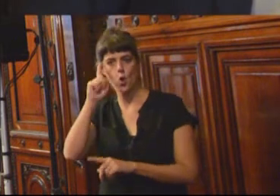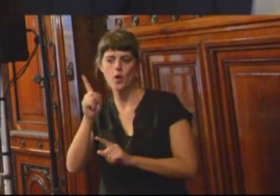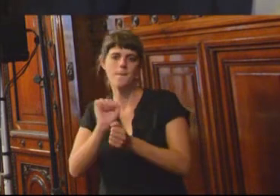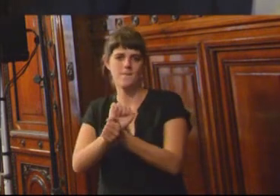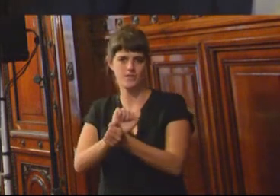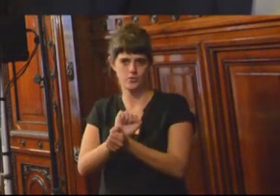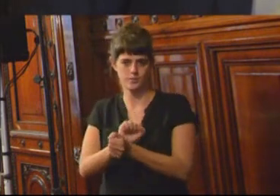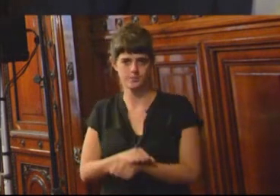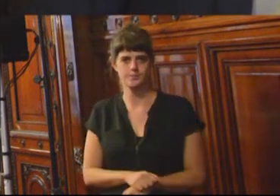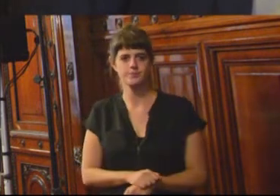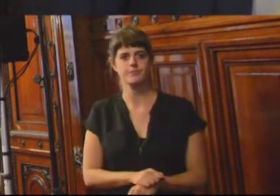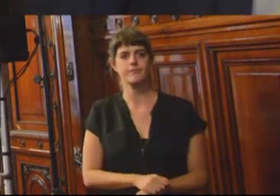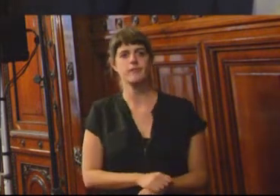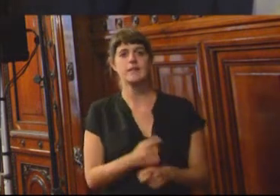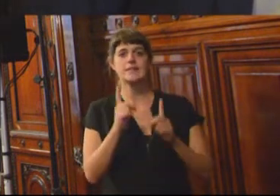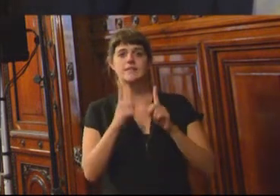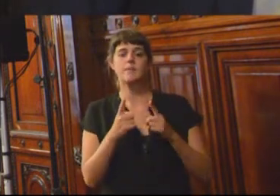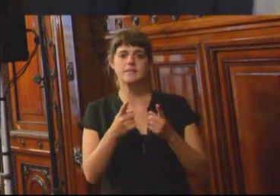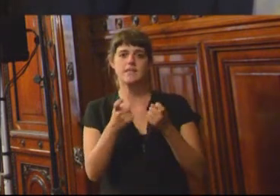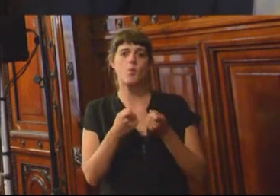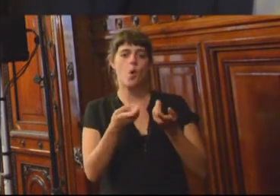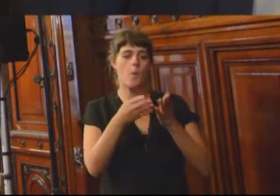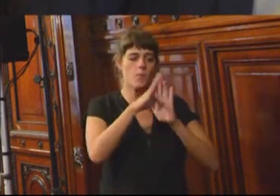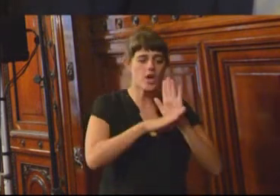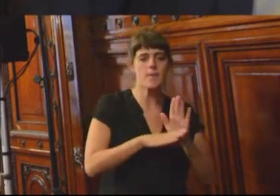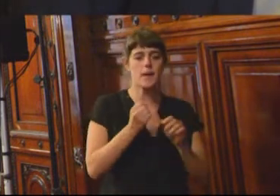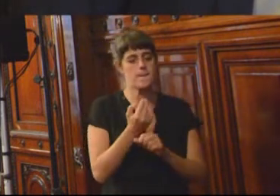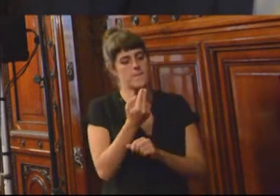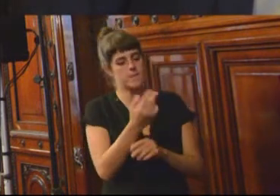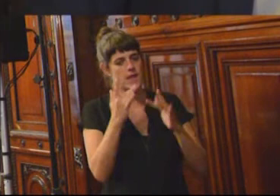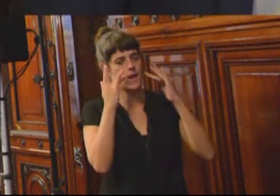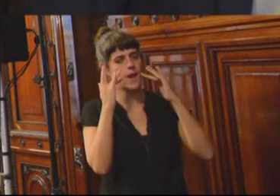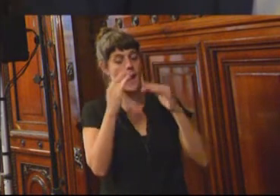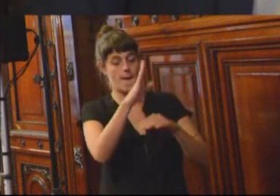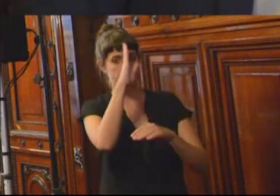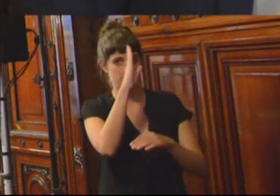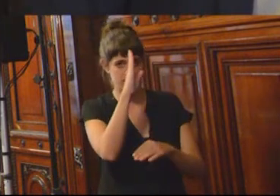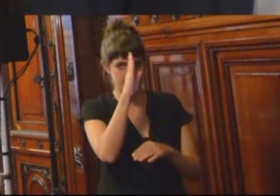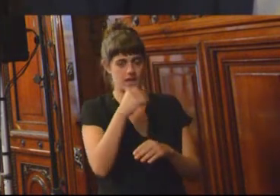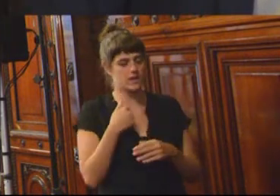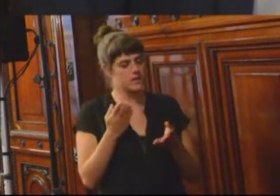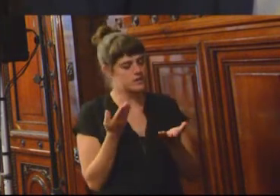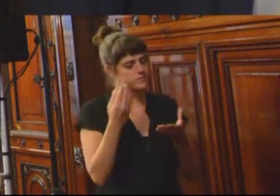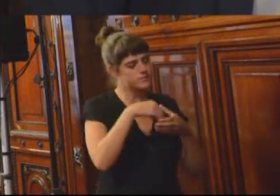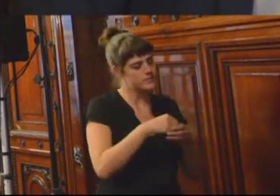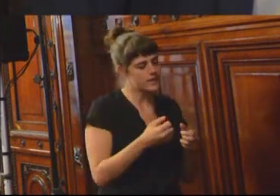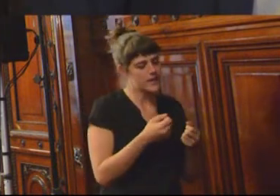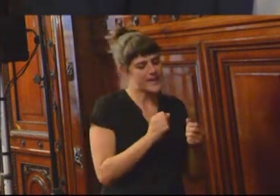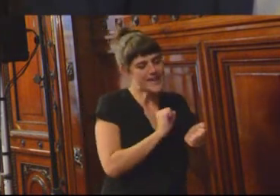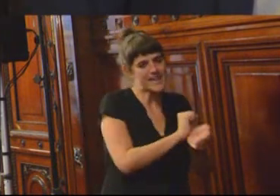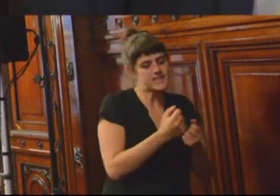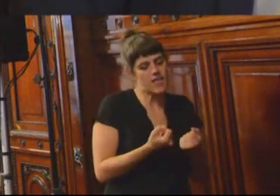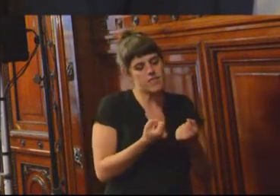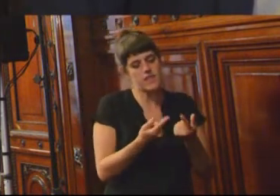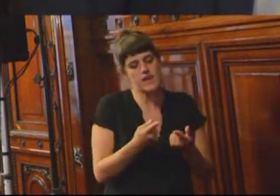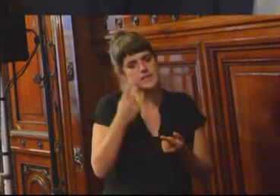También debemos tener programas que permitan aprendizaje y transformar la estadía en las cárceles en un lugar que deje enseñanzas y vivencias que permiten bajar los niveles